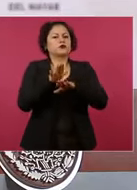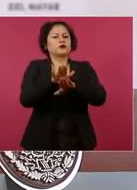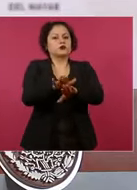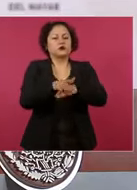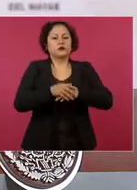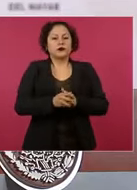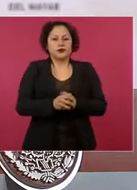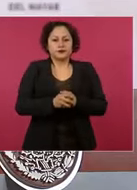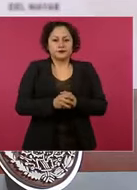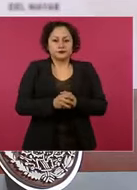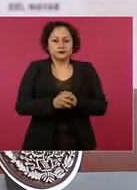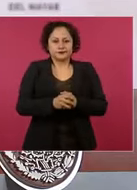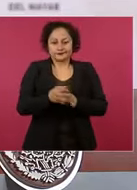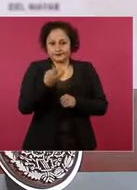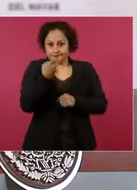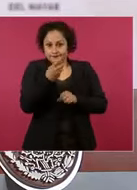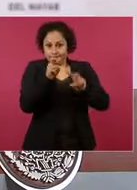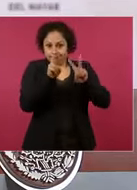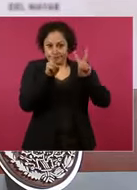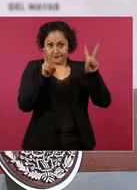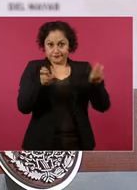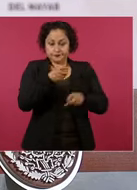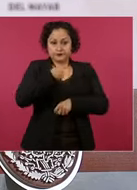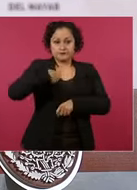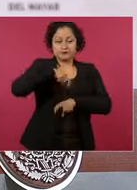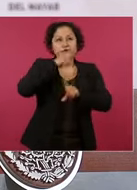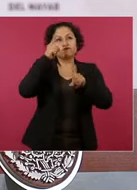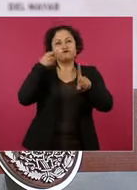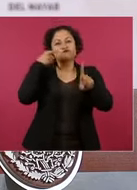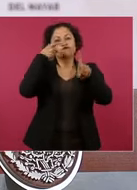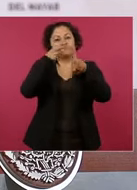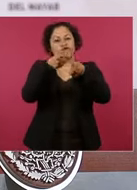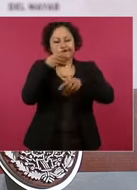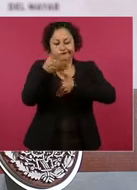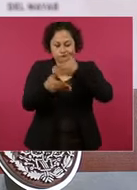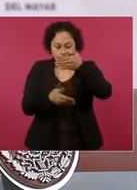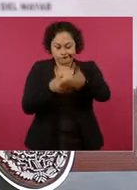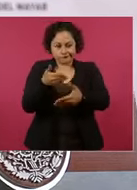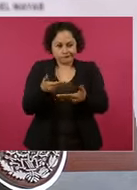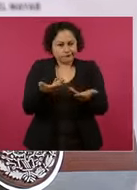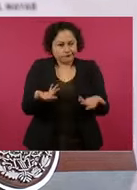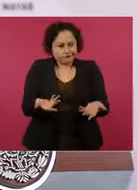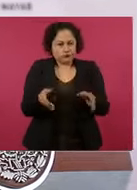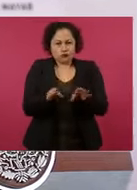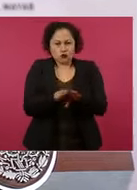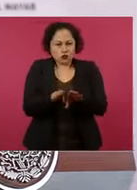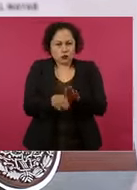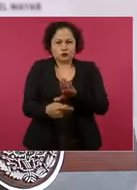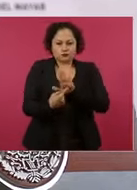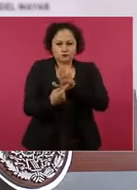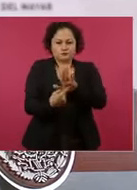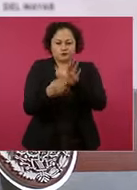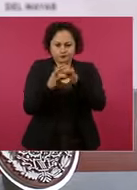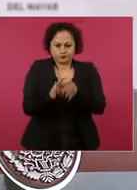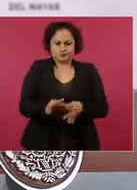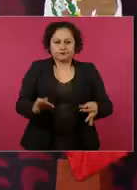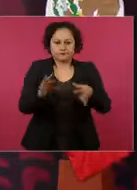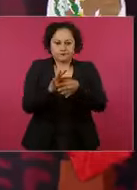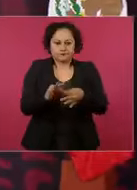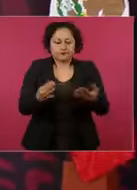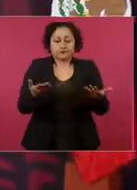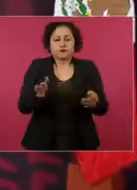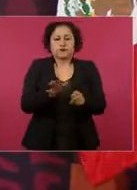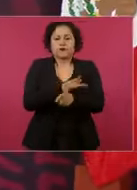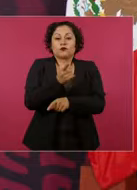propósito, en este plan de dejar antes